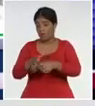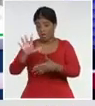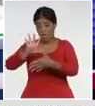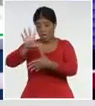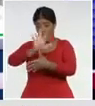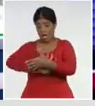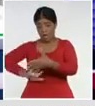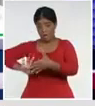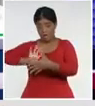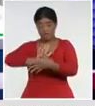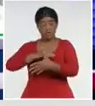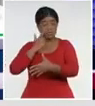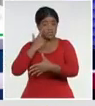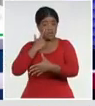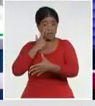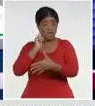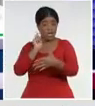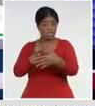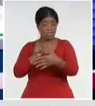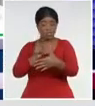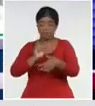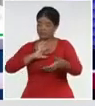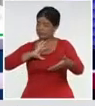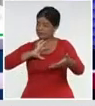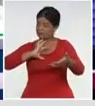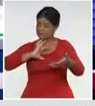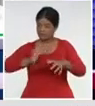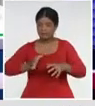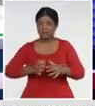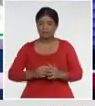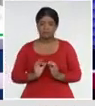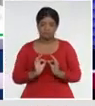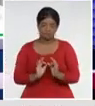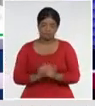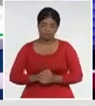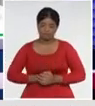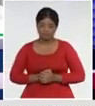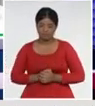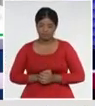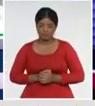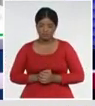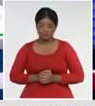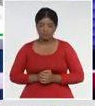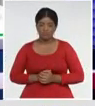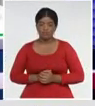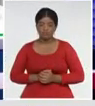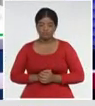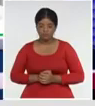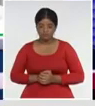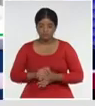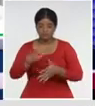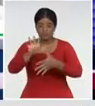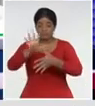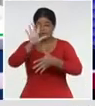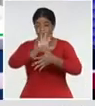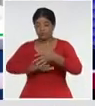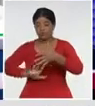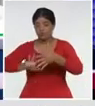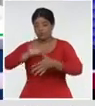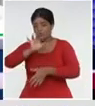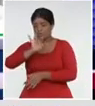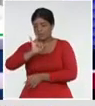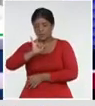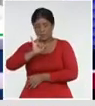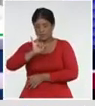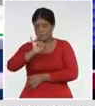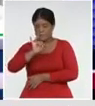sigue siendo, el área, más complicada, y compleja, de todo el mundo, supera los 57, ya, ya lo supera, si te